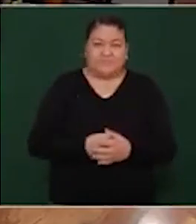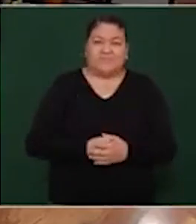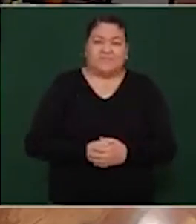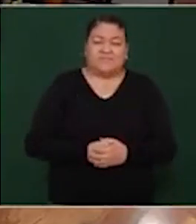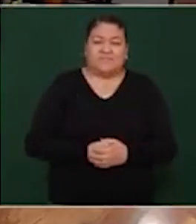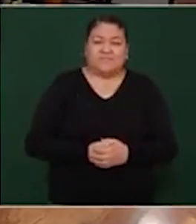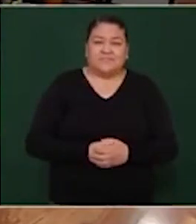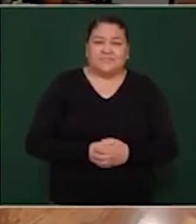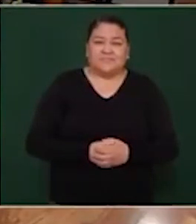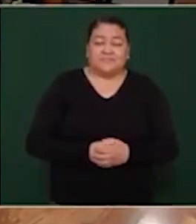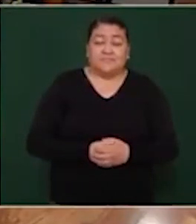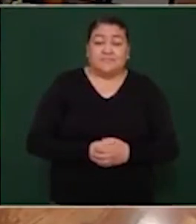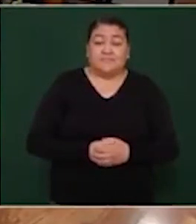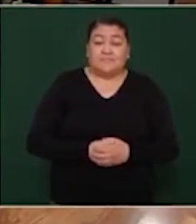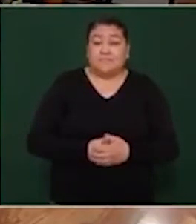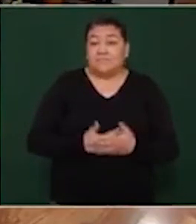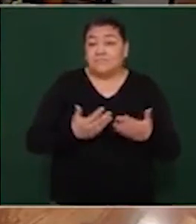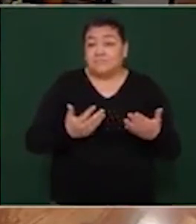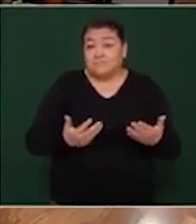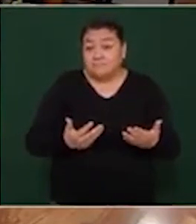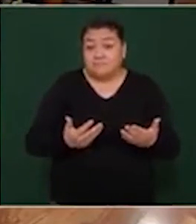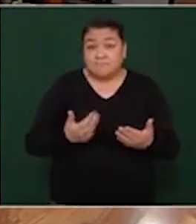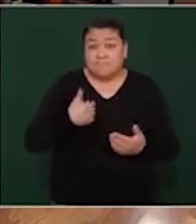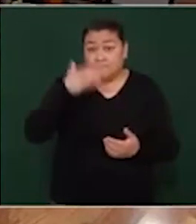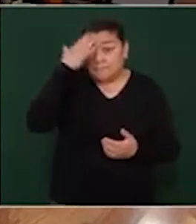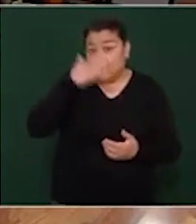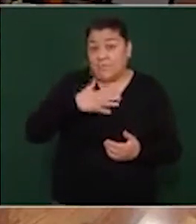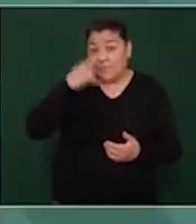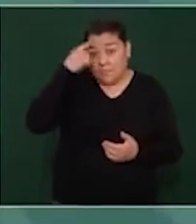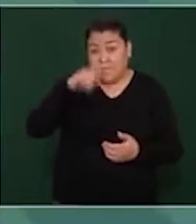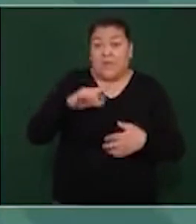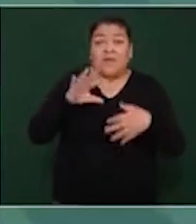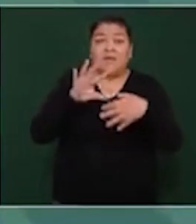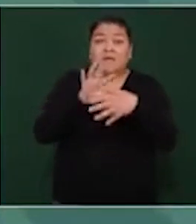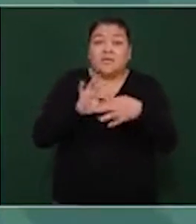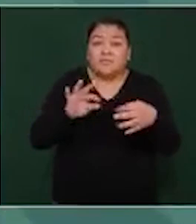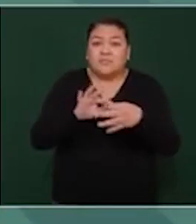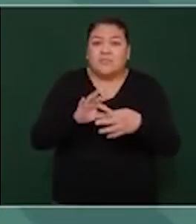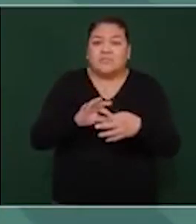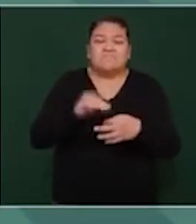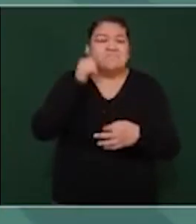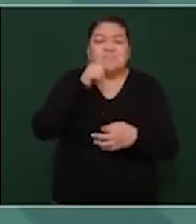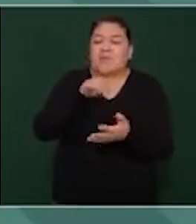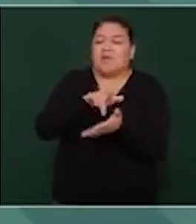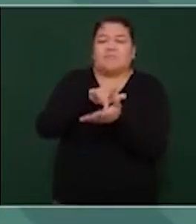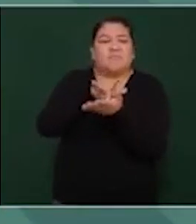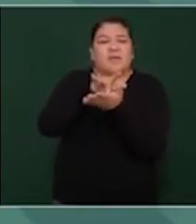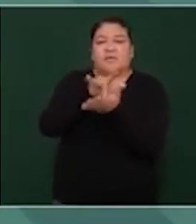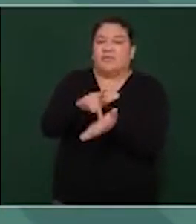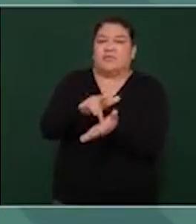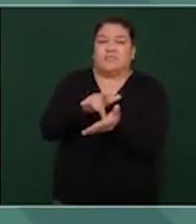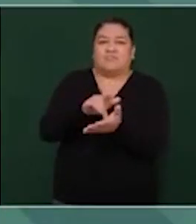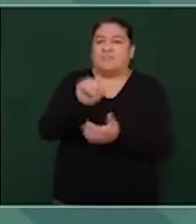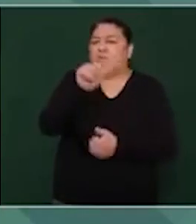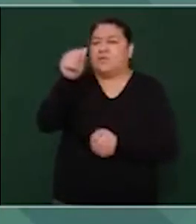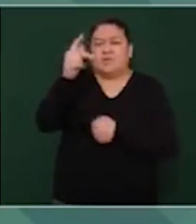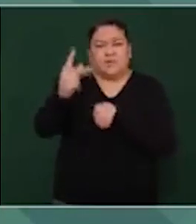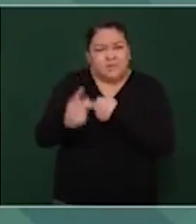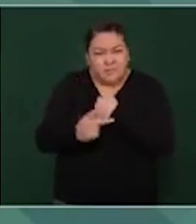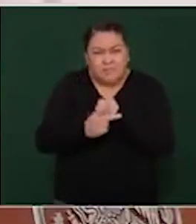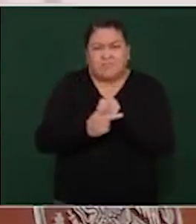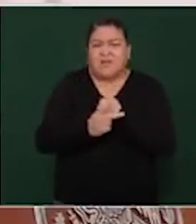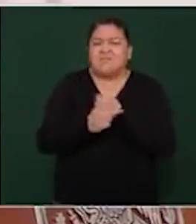es expresar nuestra solidaridad con pueblos hermanos,